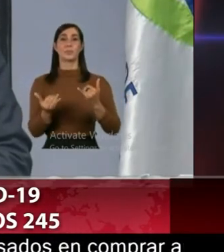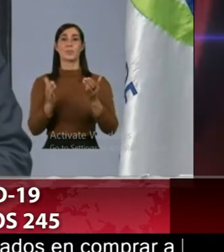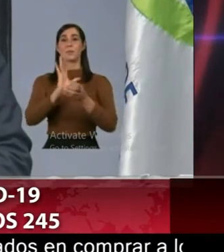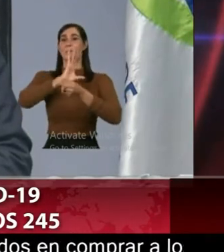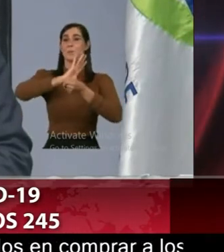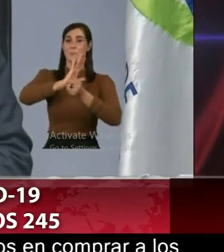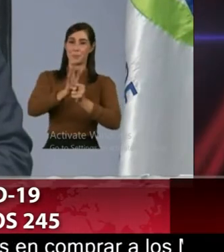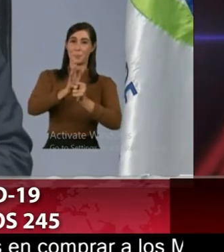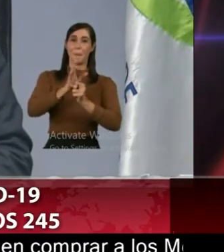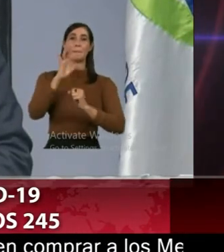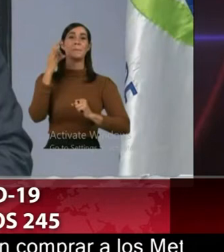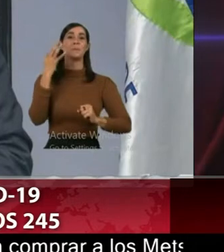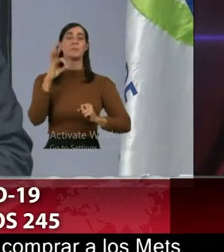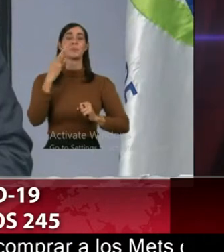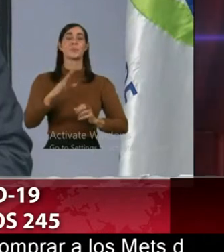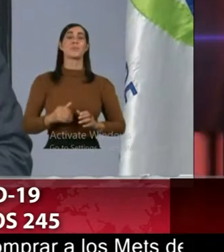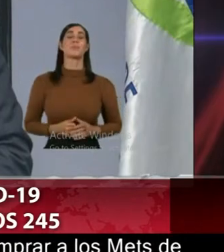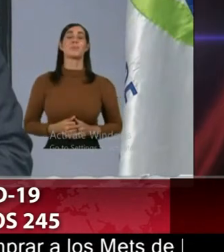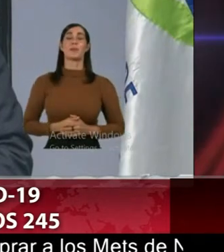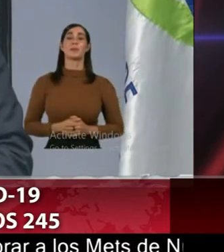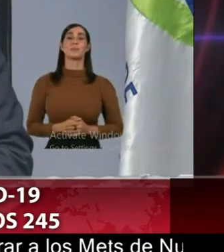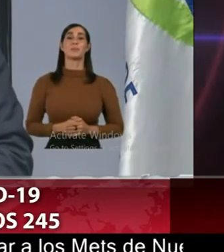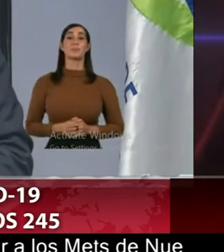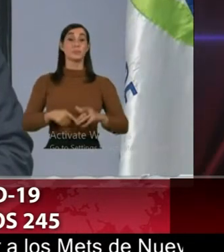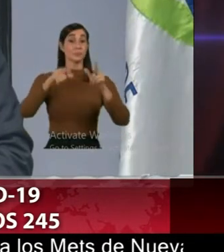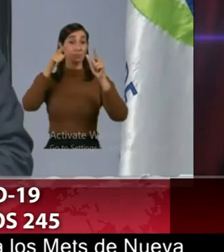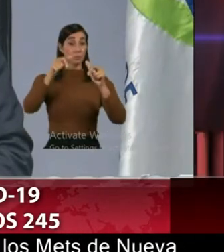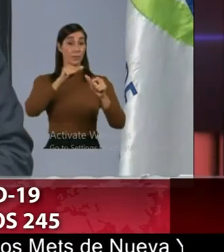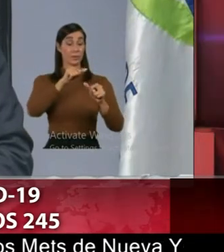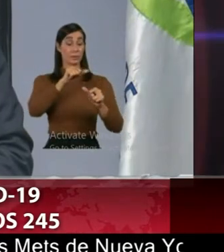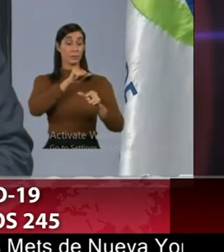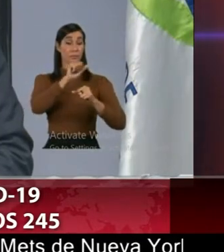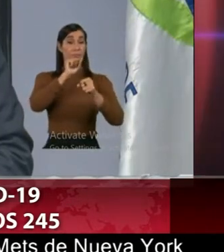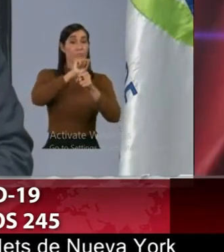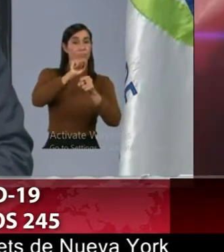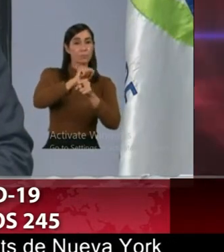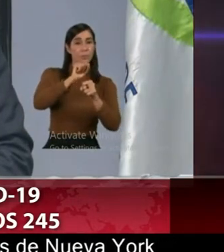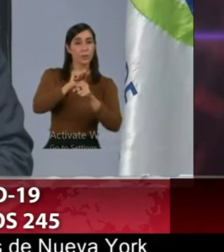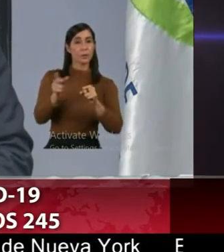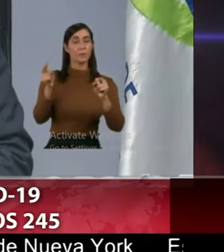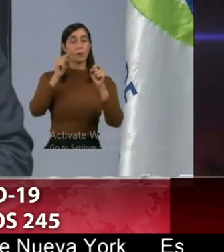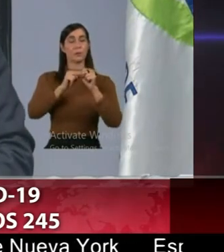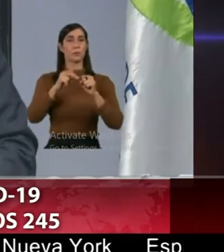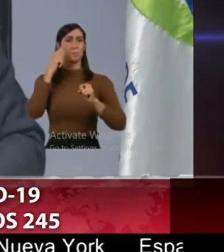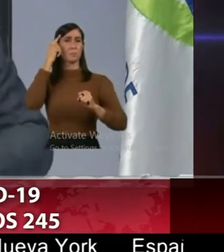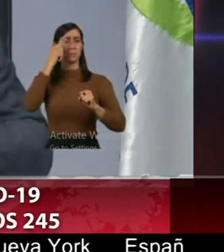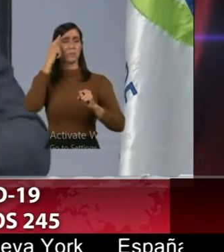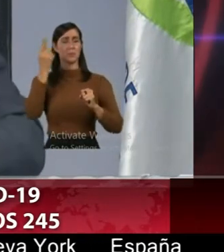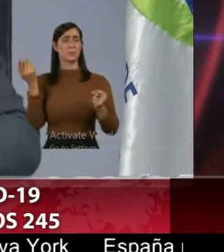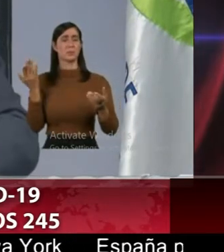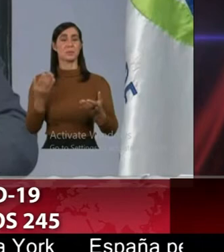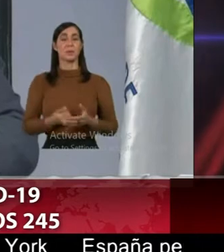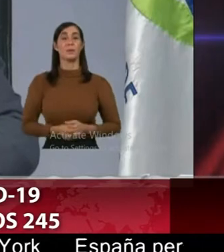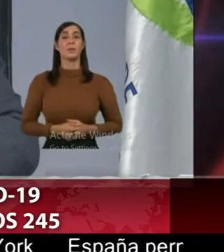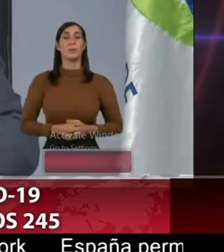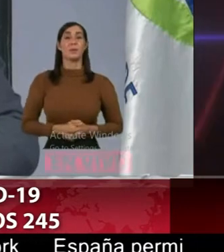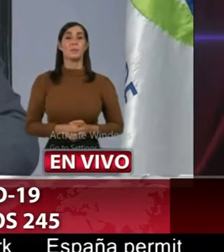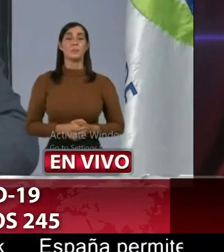COVID 19 esas acciones no no creo que estén